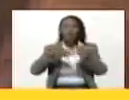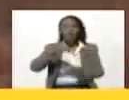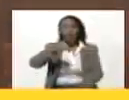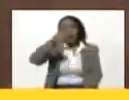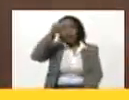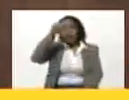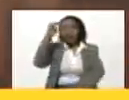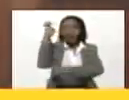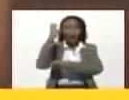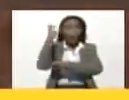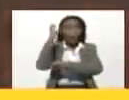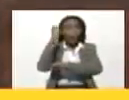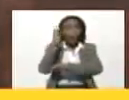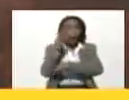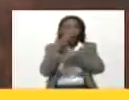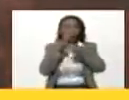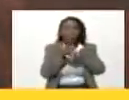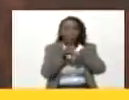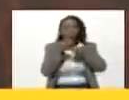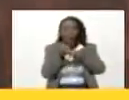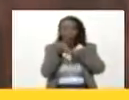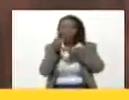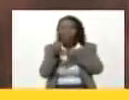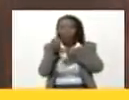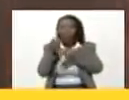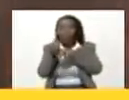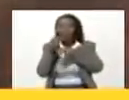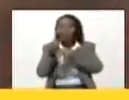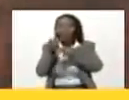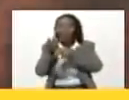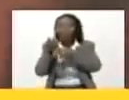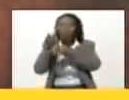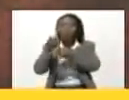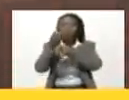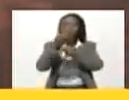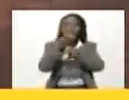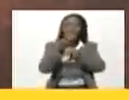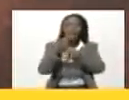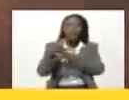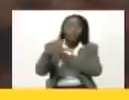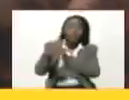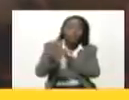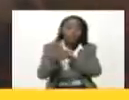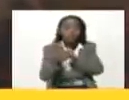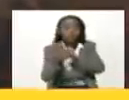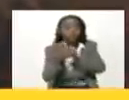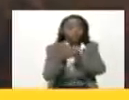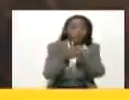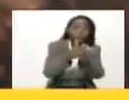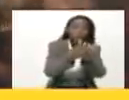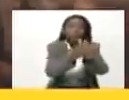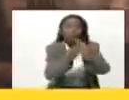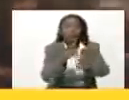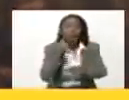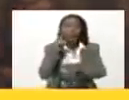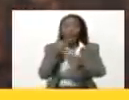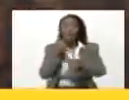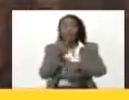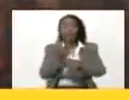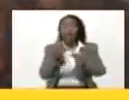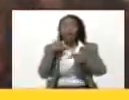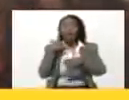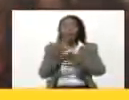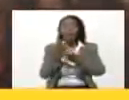norte de Europa y fueron pasando por el Estrecho de Berich y luego se